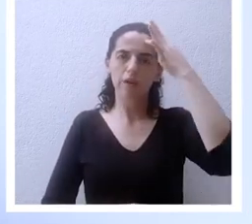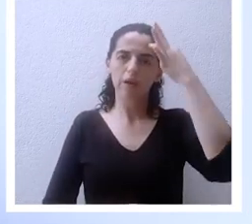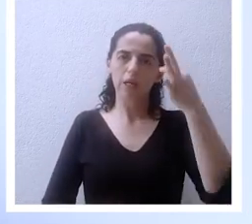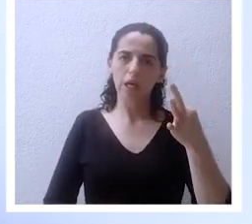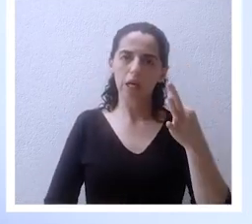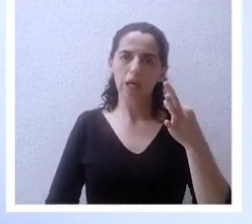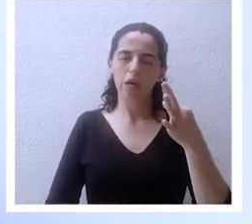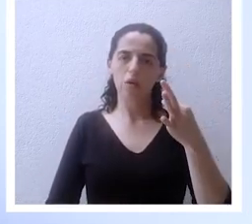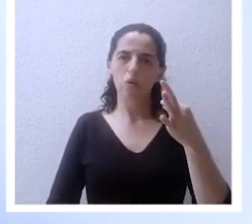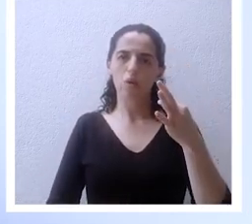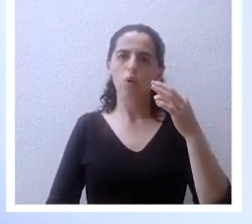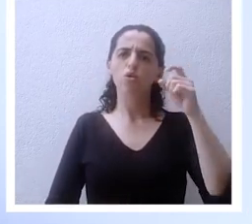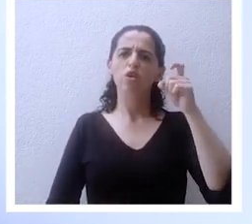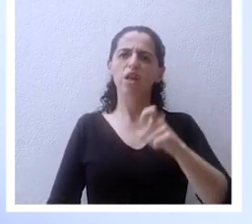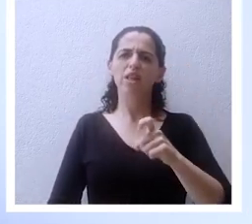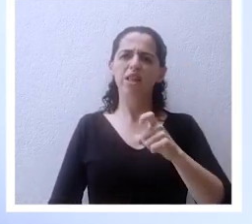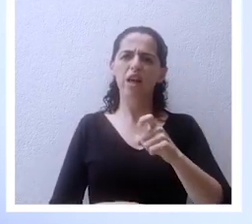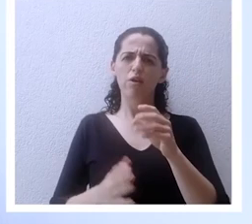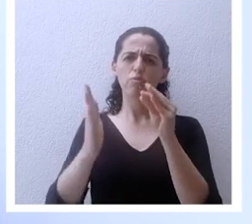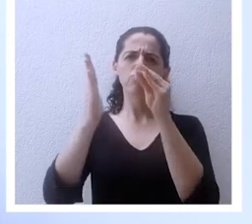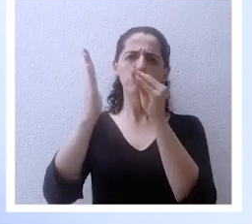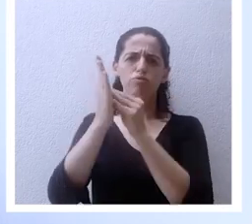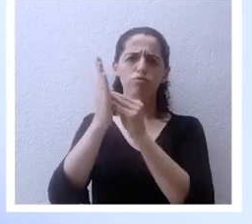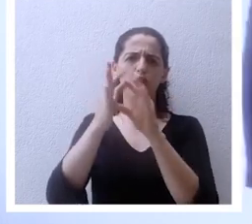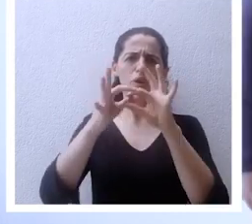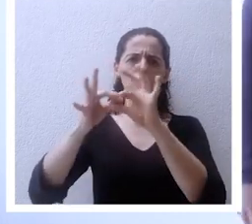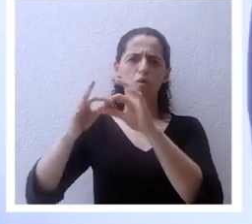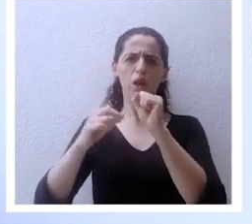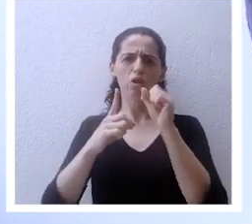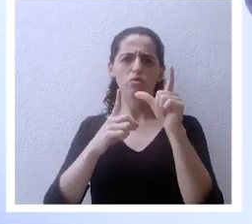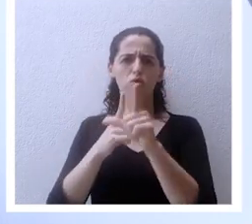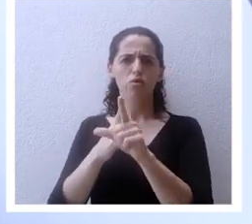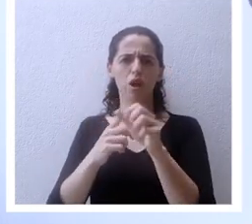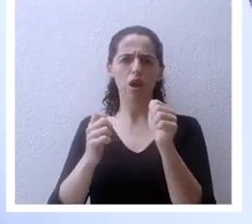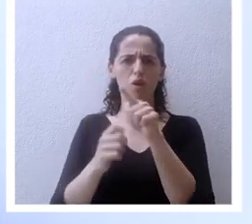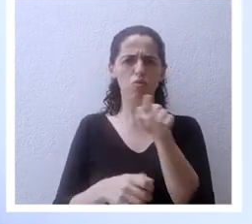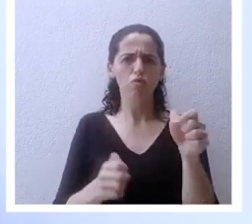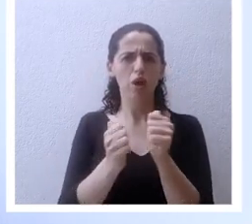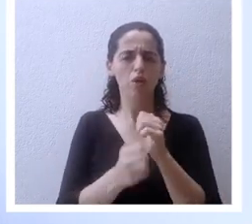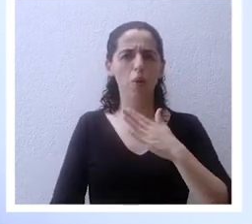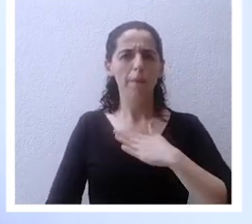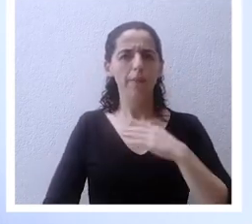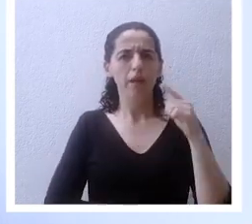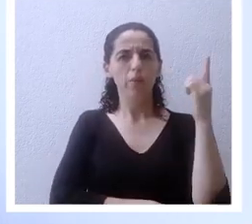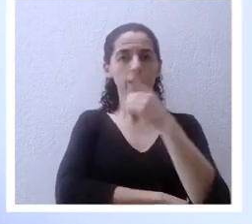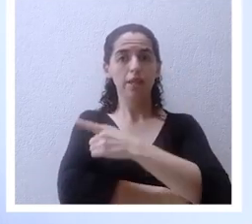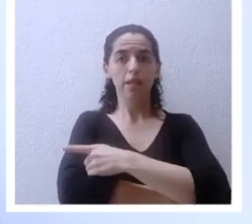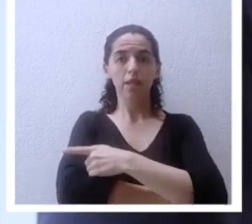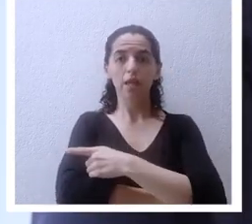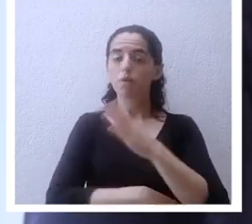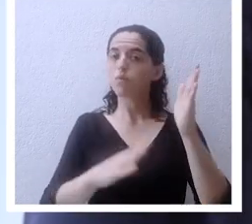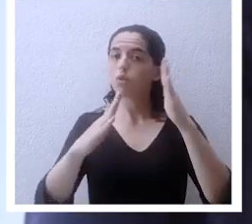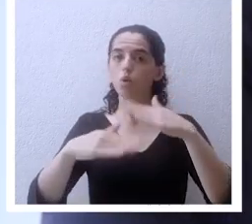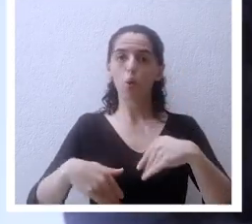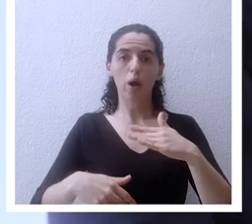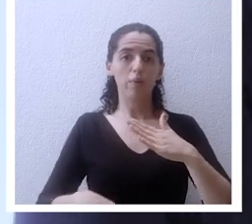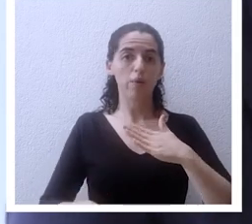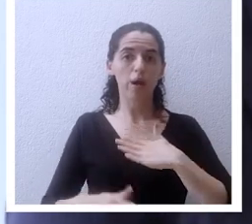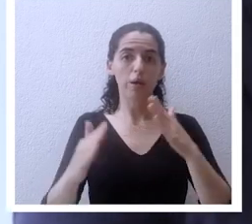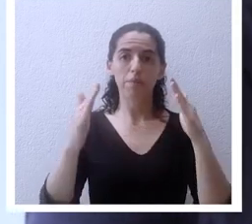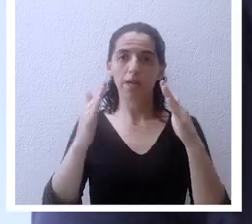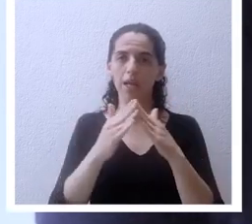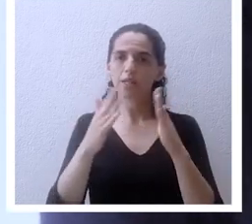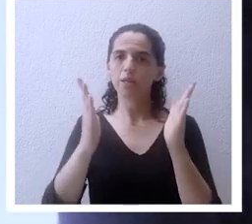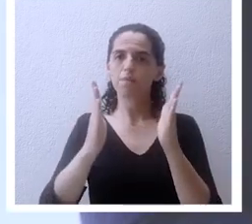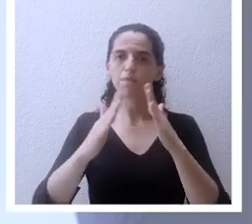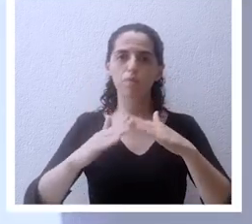creerlo alguien tiene que estar conmigo en este día no habrá en mi casa mortandad no